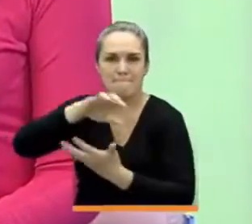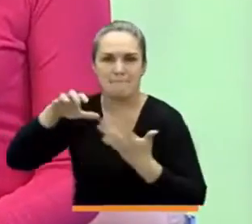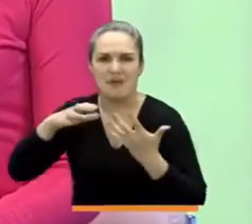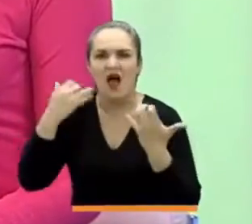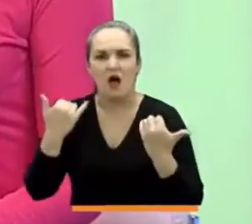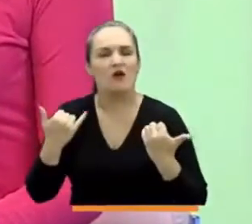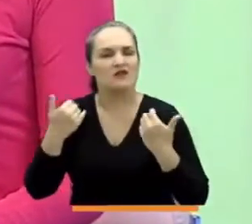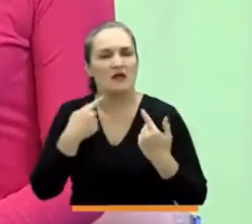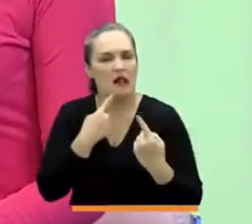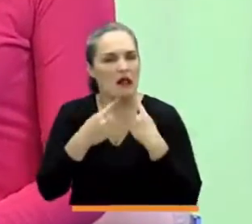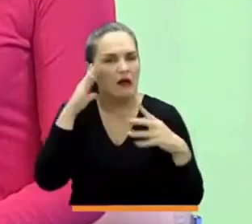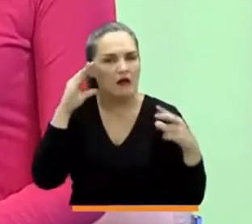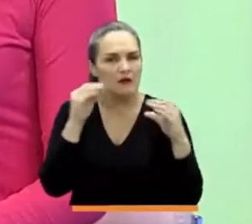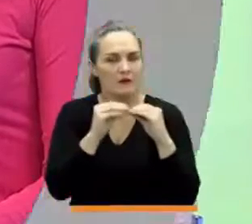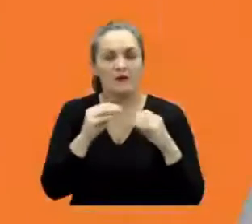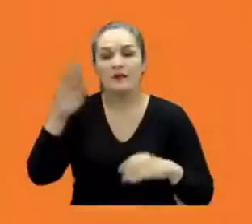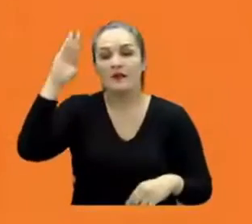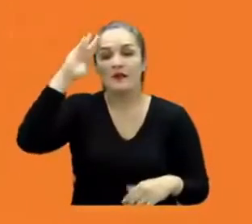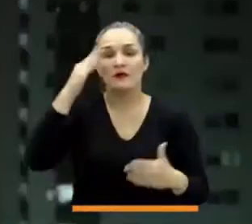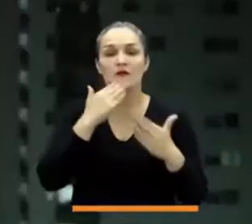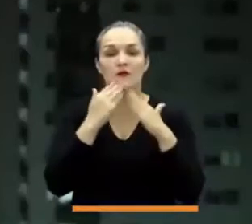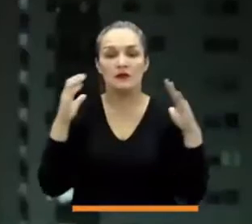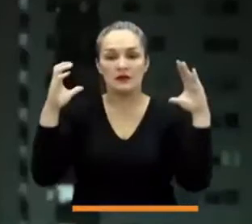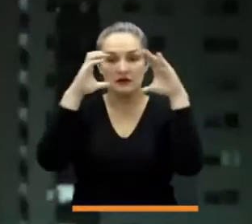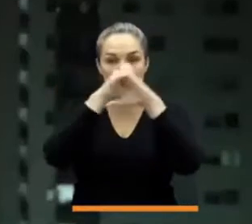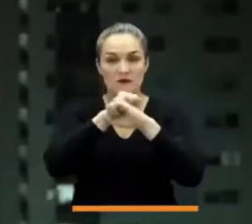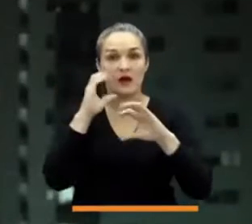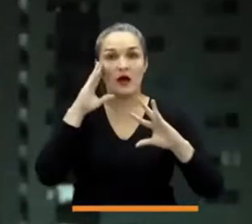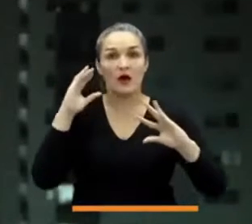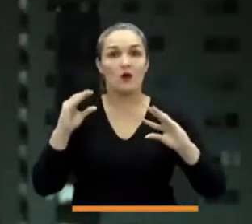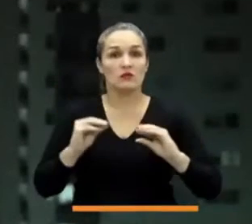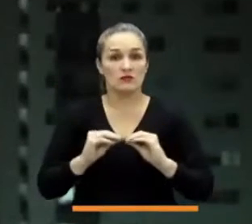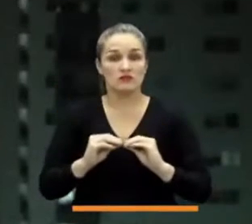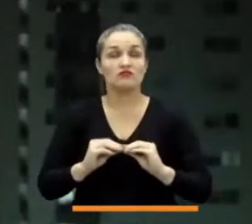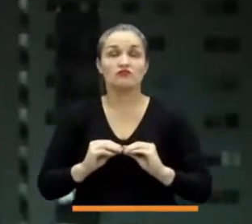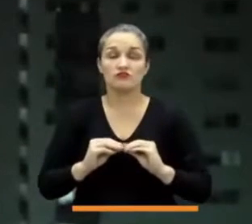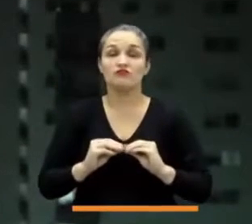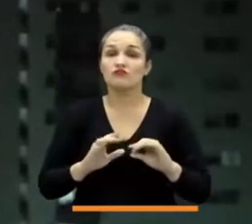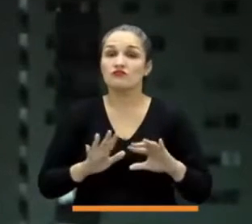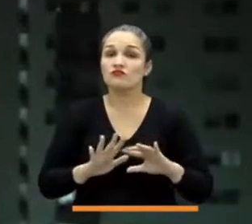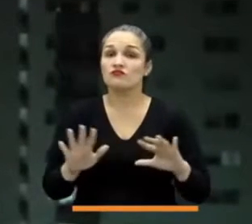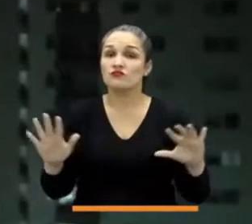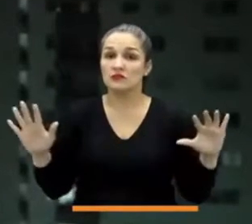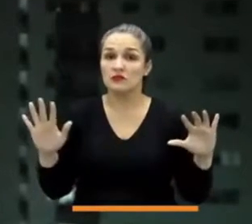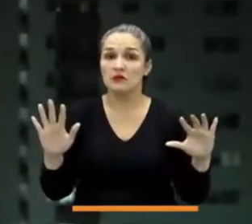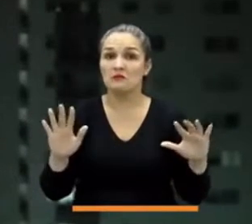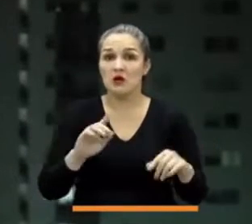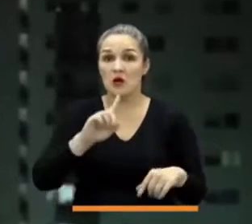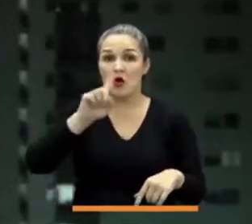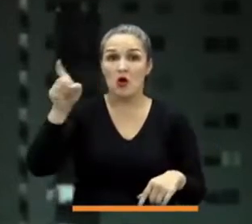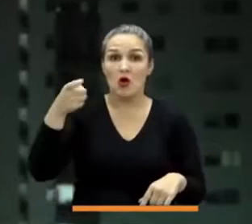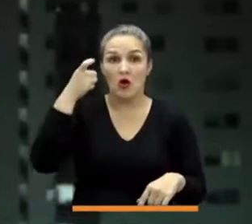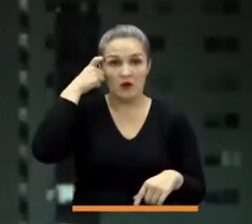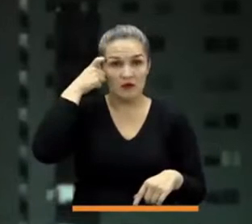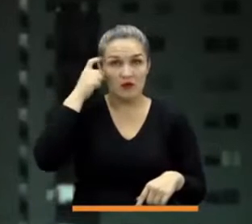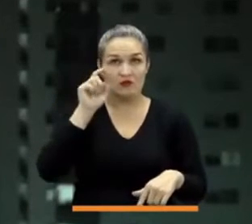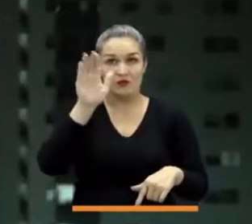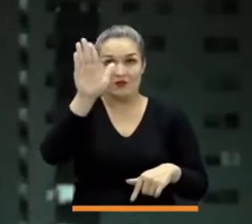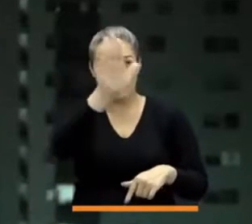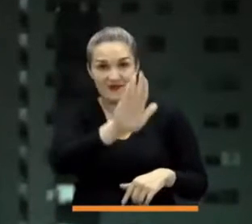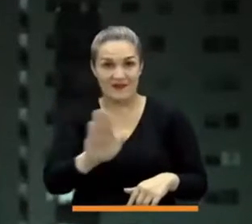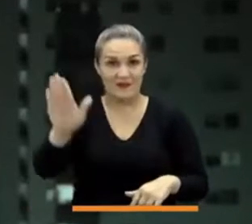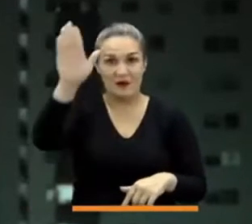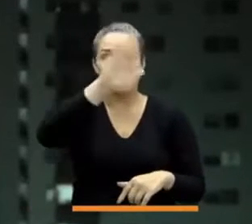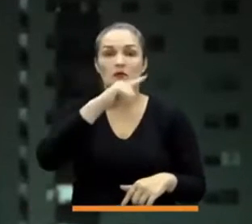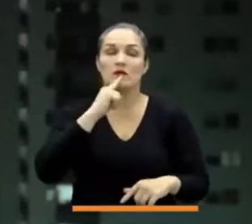Hola, Damaris, muy buenas noches. Este acuerdo, por supuesto, según lo ha destacado el gobierno departamental, es un